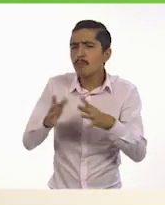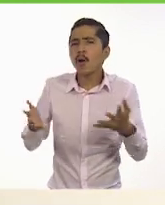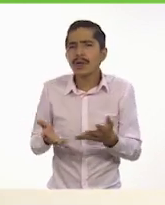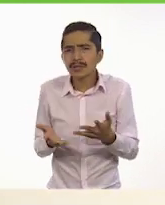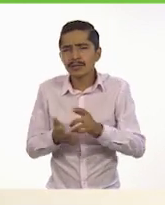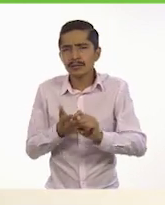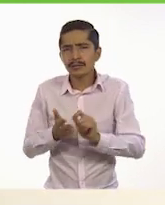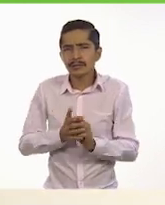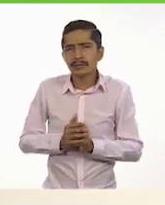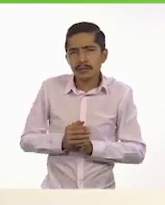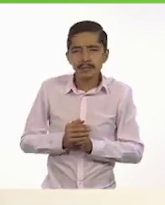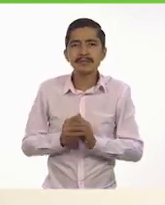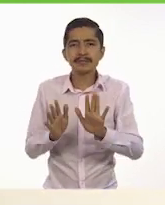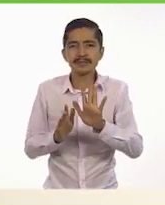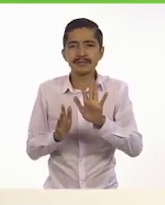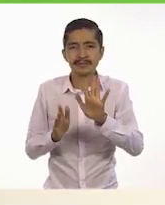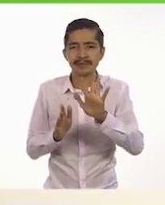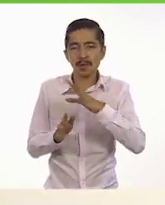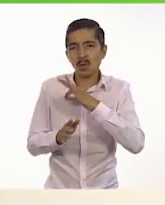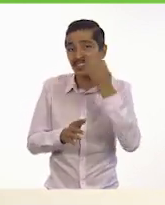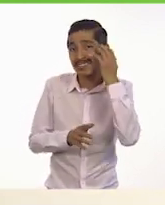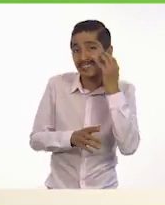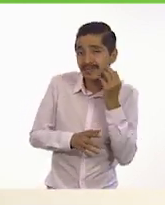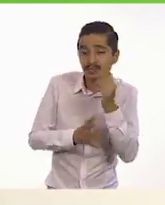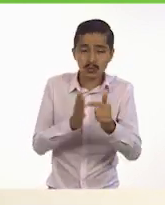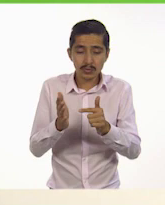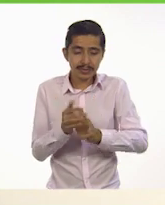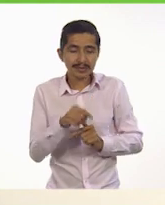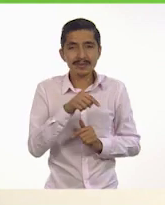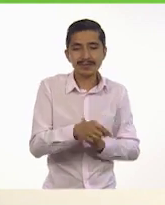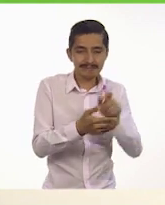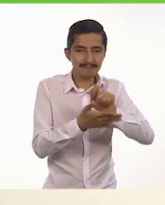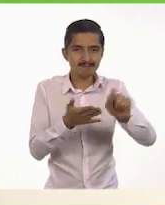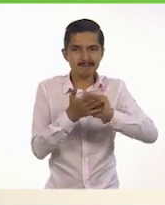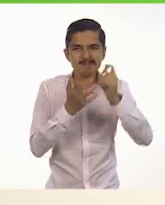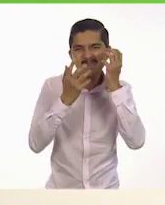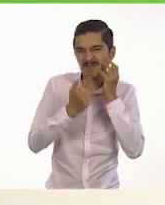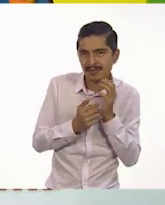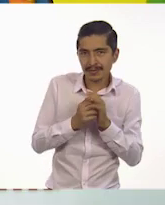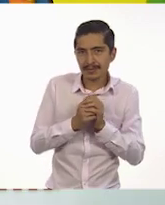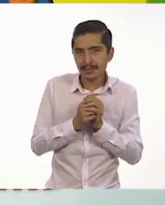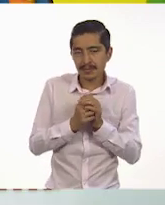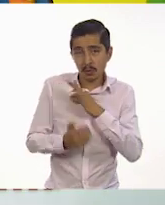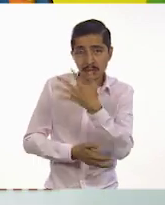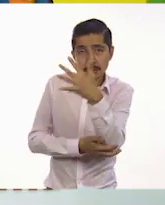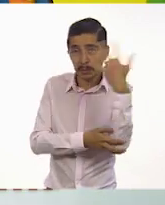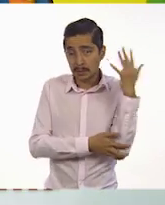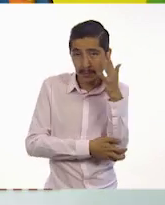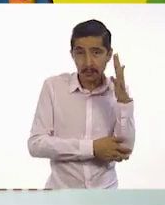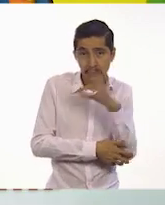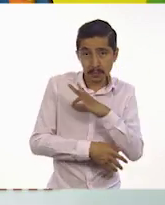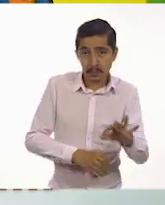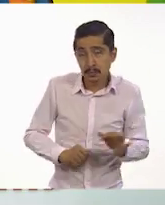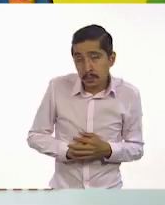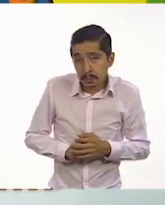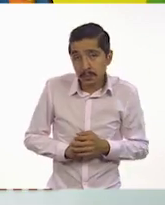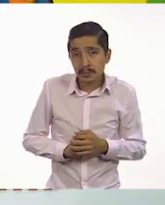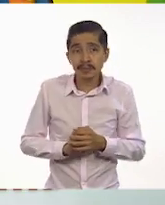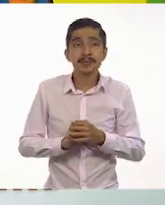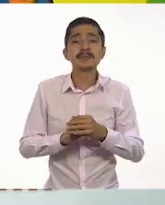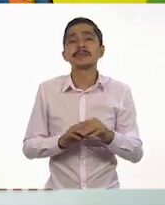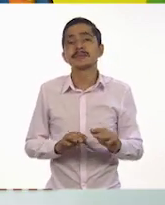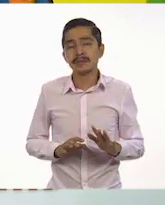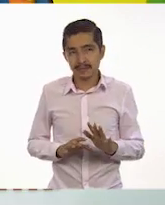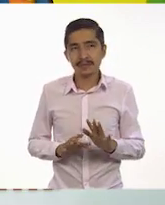el lugar donde el león le está escribiendo la carta a la leona. O sea, la selva. Sí. Puede ser. Entonces,